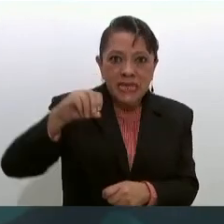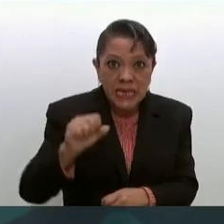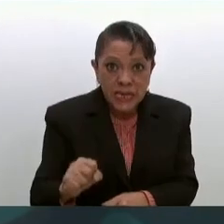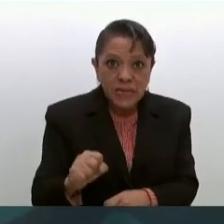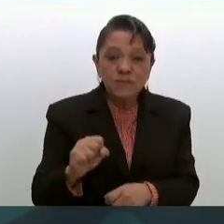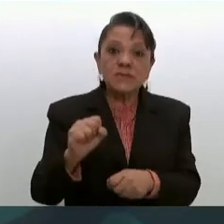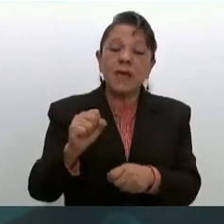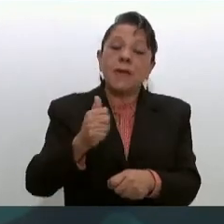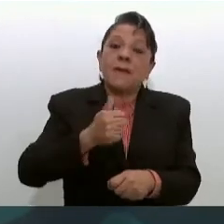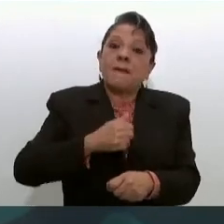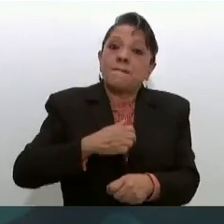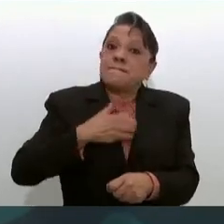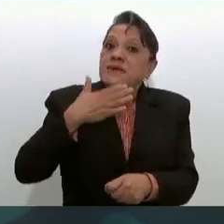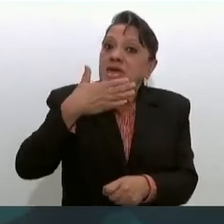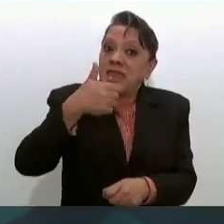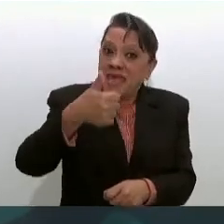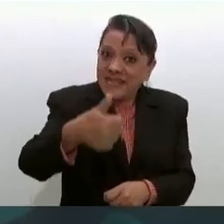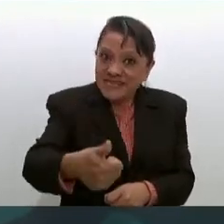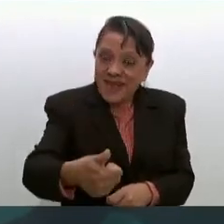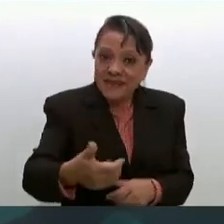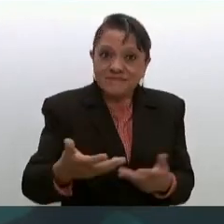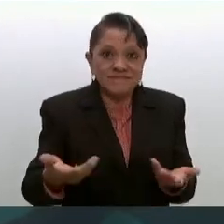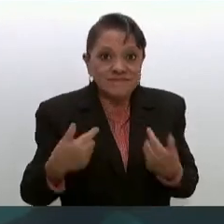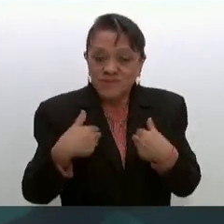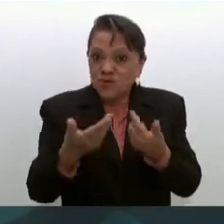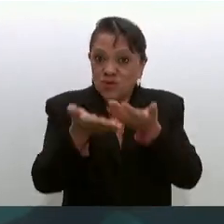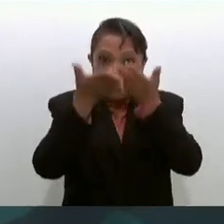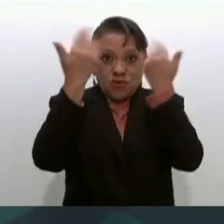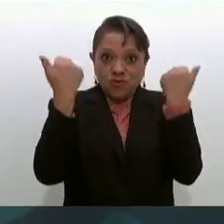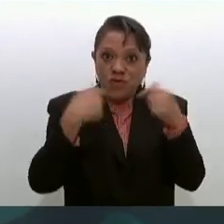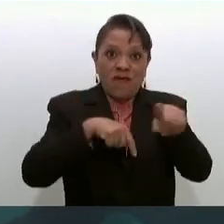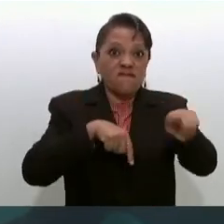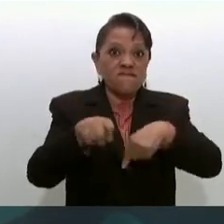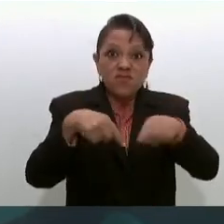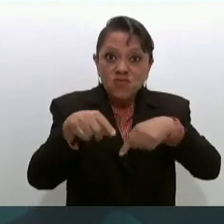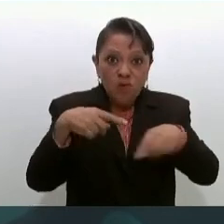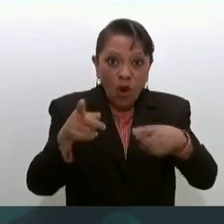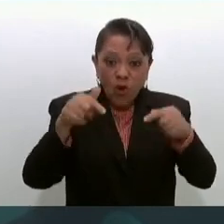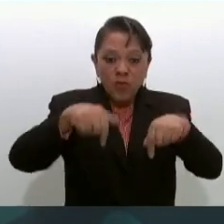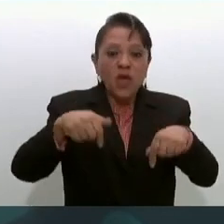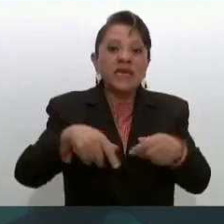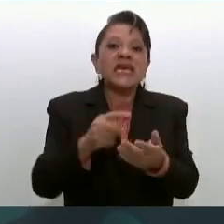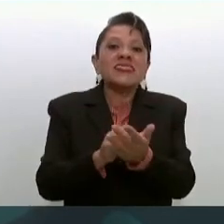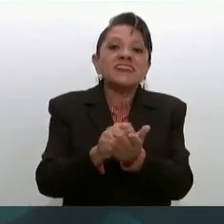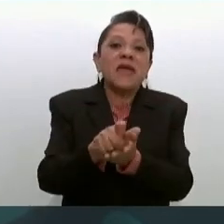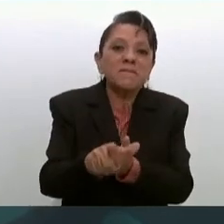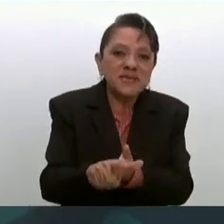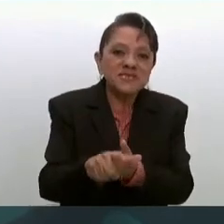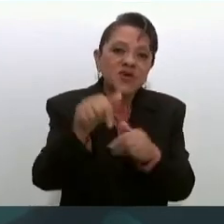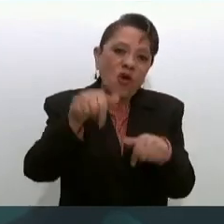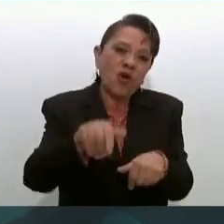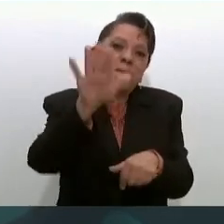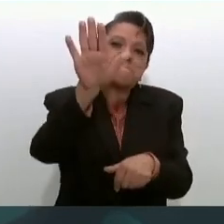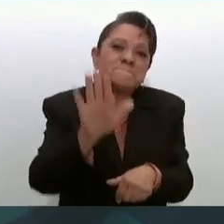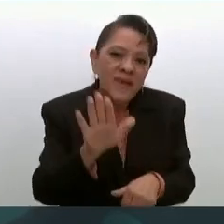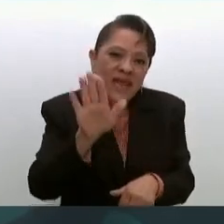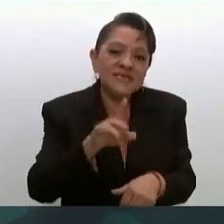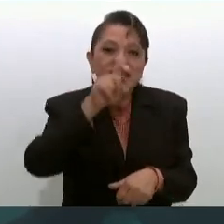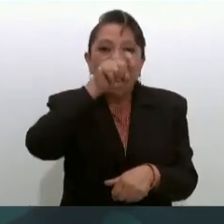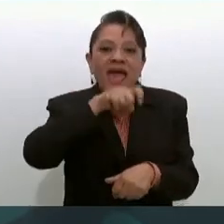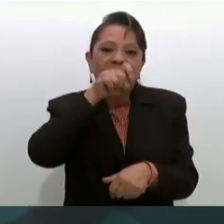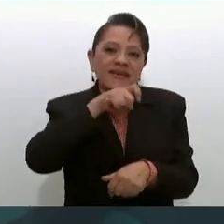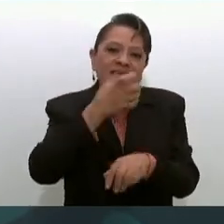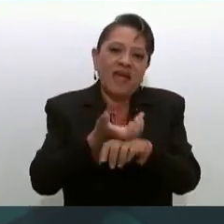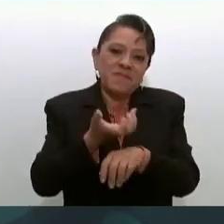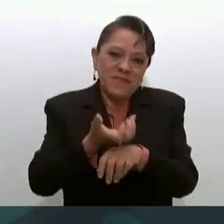Yo no sé en el fútbol, pero Temisco y Morelos va a ser Águila, Águila IMSS, Águila IMSS que llega y se extiende,